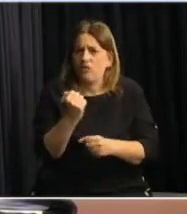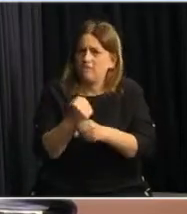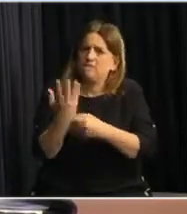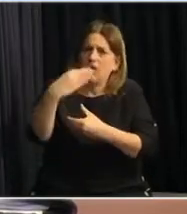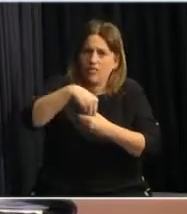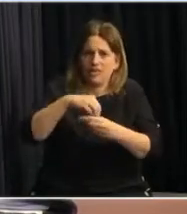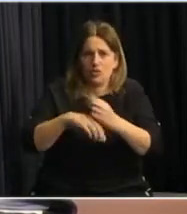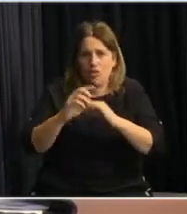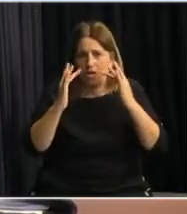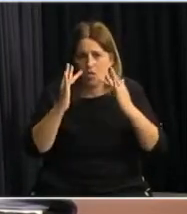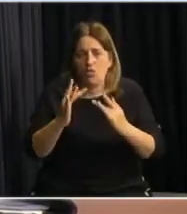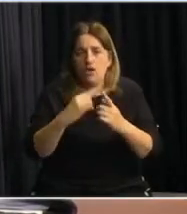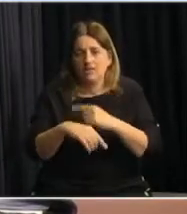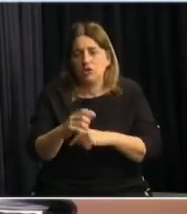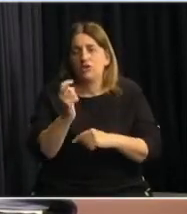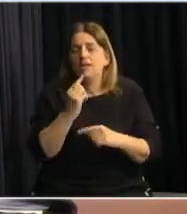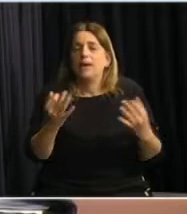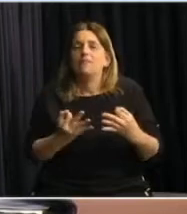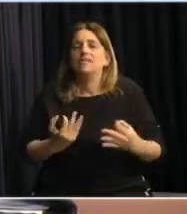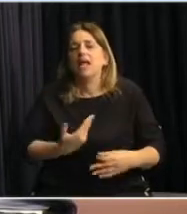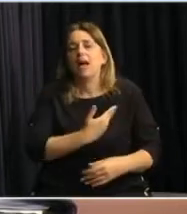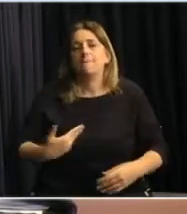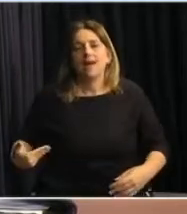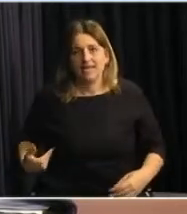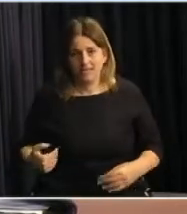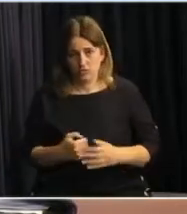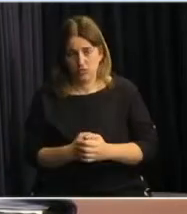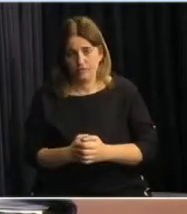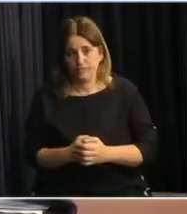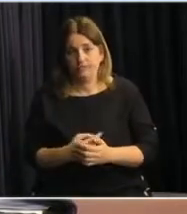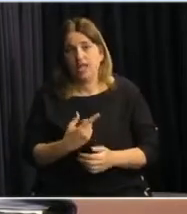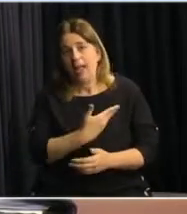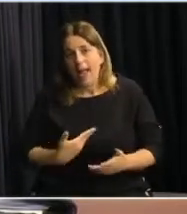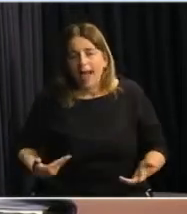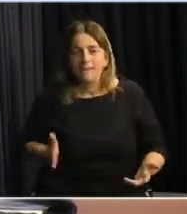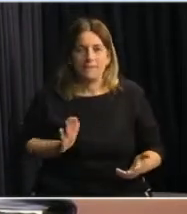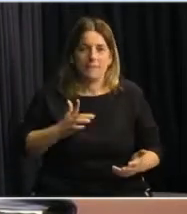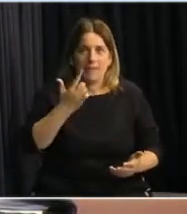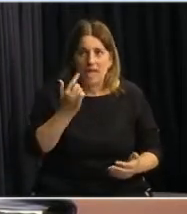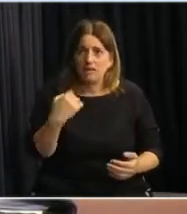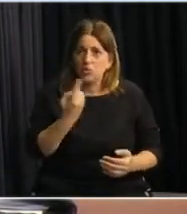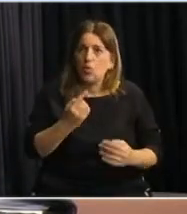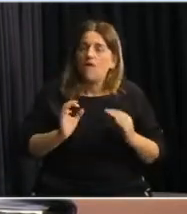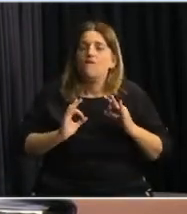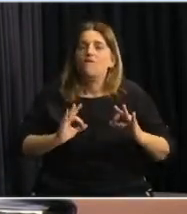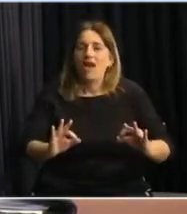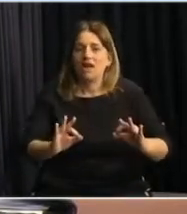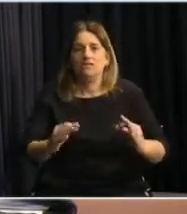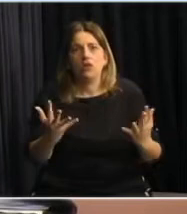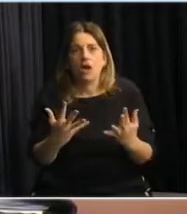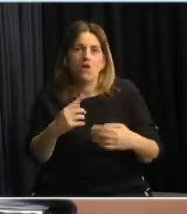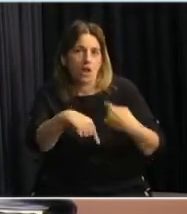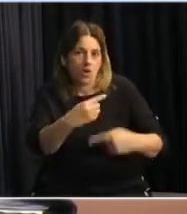muy especialmente a las maestras, a los maestros, a aquellos que estando de vacaciones están